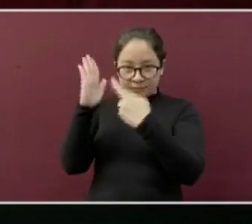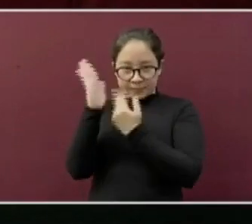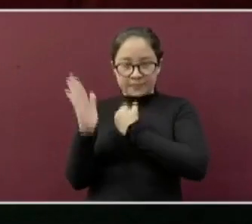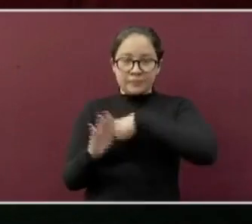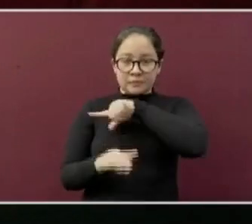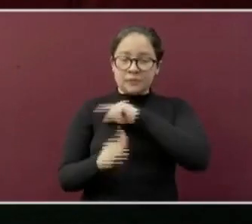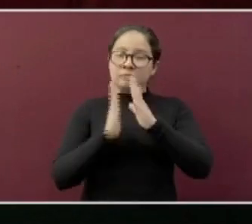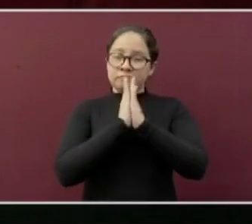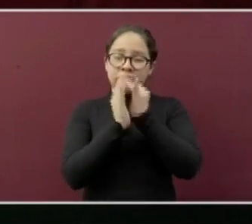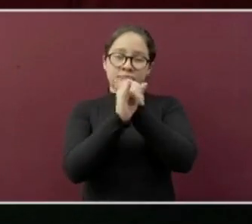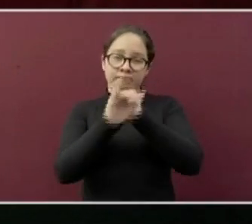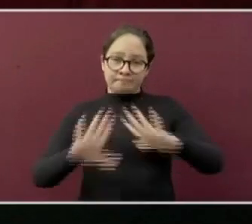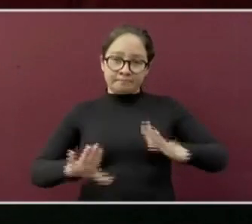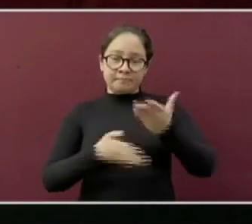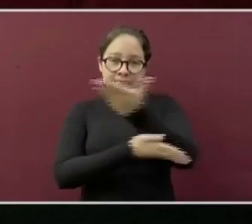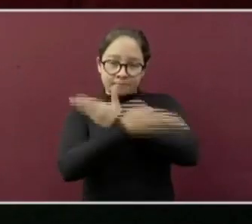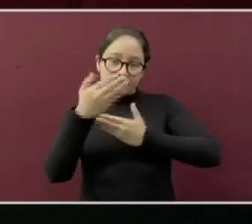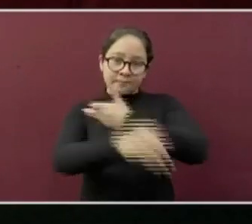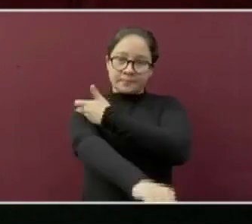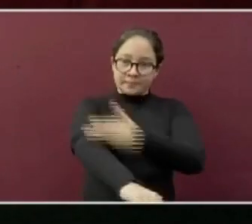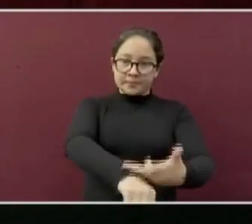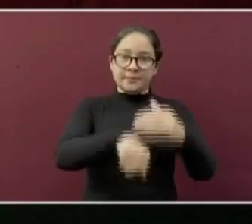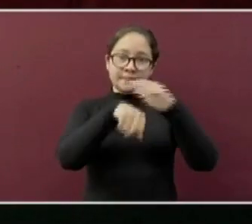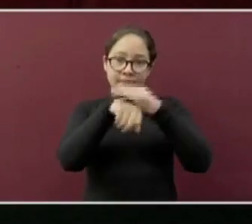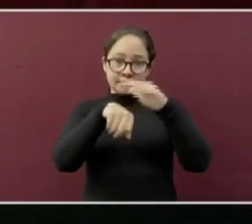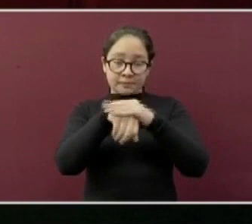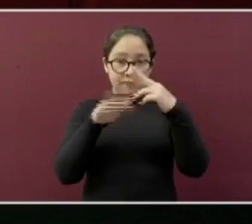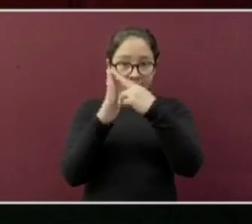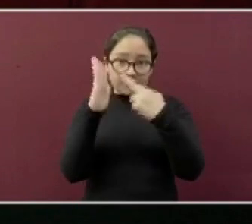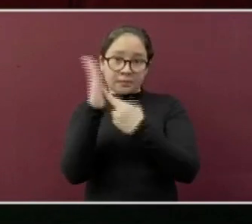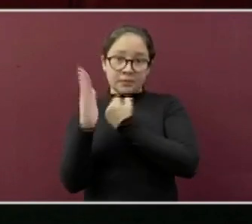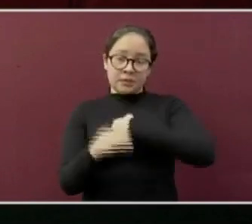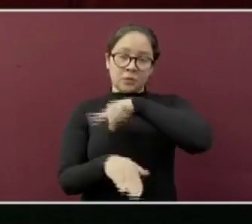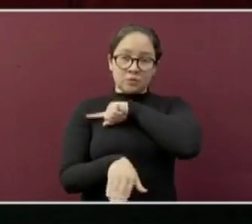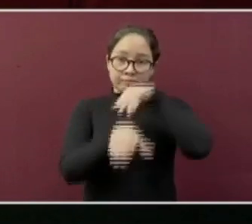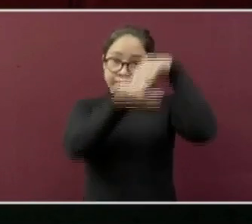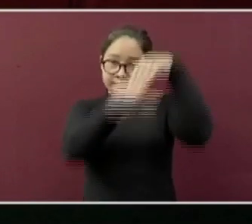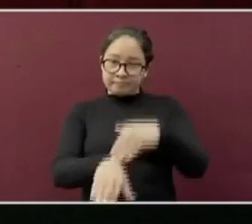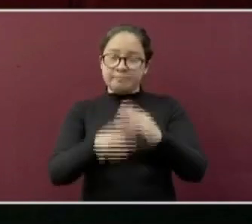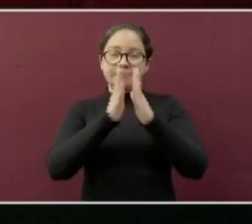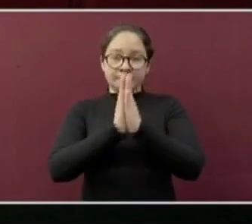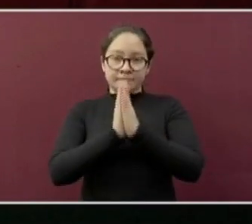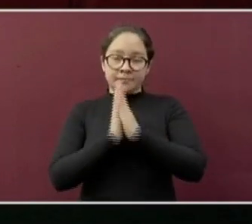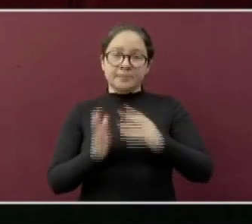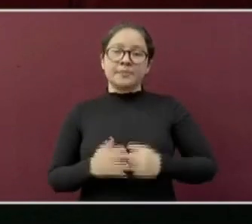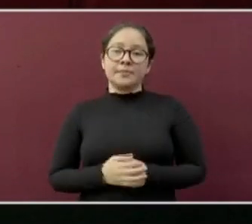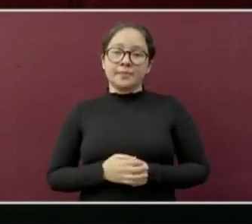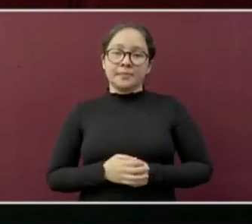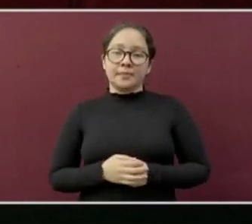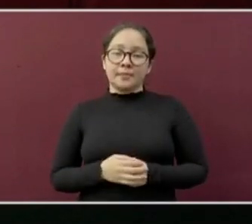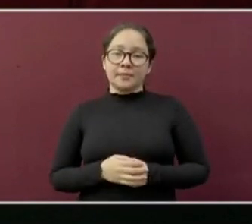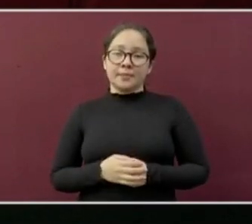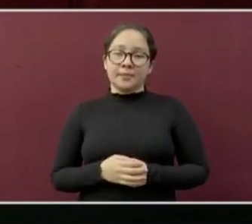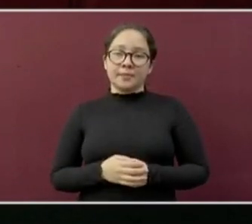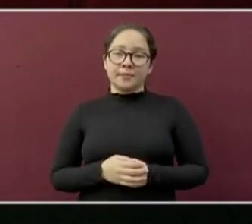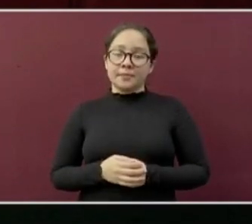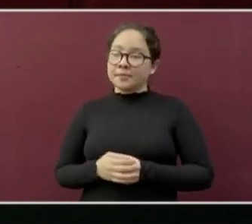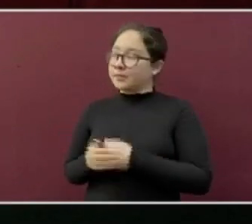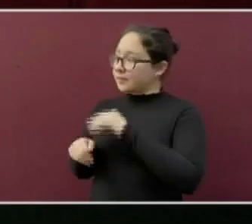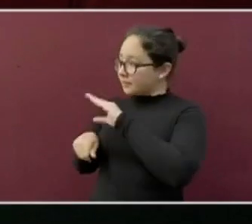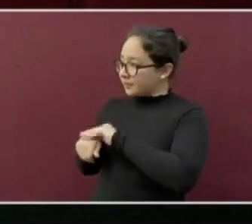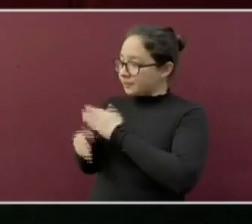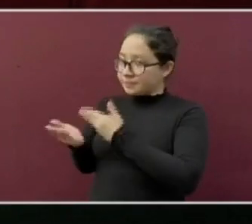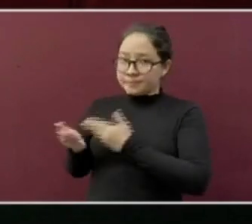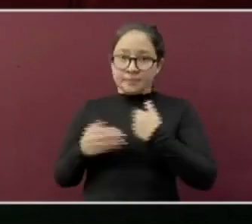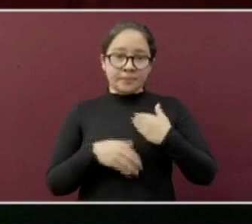esta información y a no aflojar las medidas de protección sanitaria. Adelante, doctora Espejo. Con su permiso, doctor.